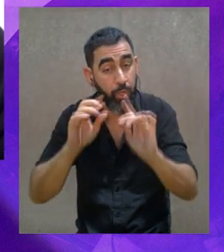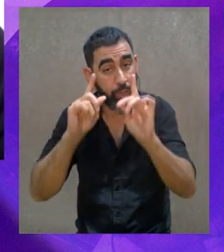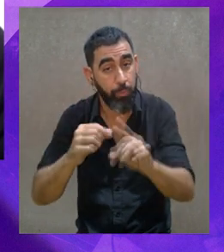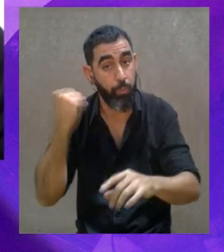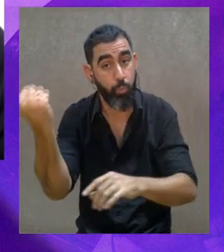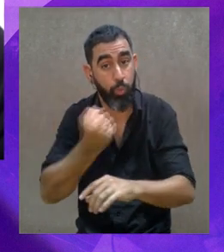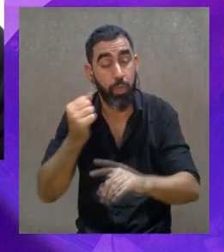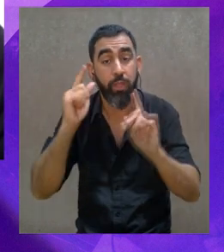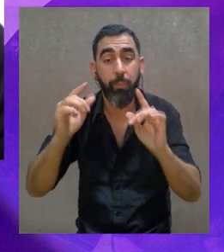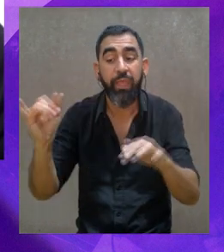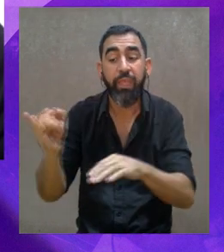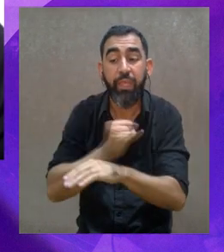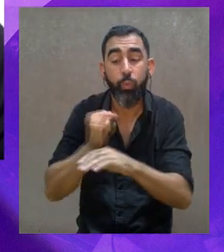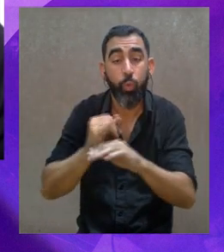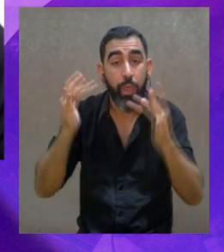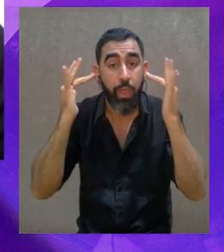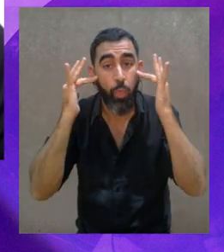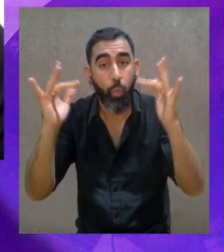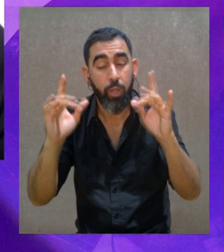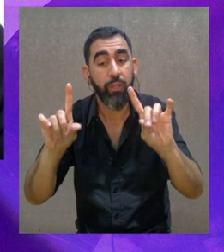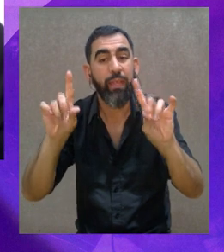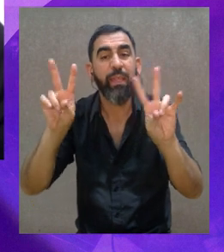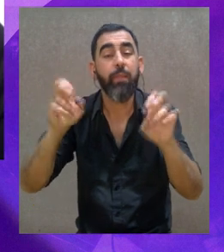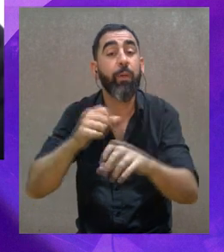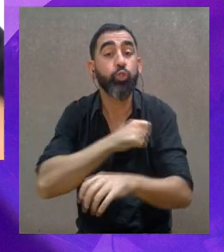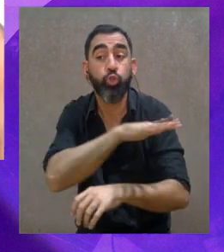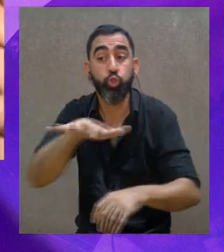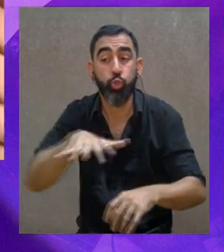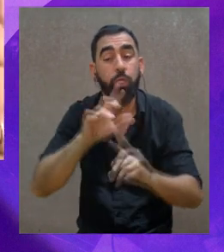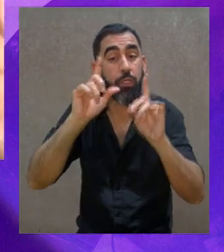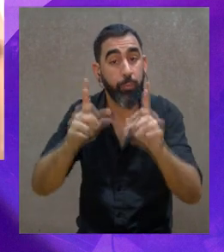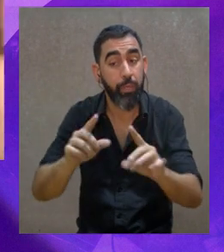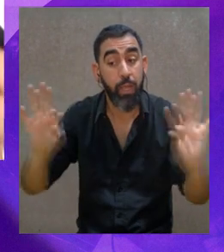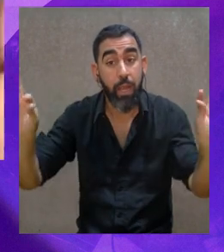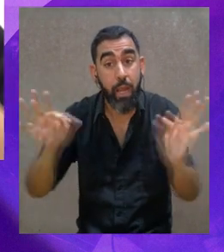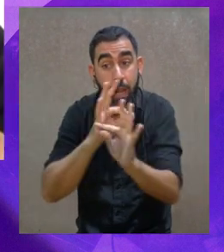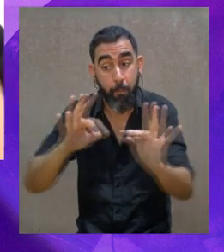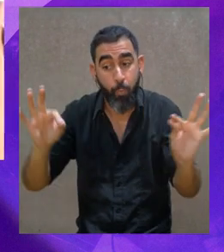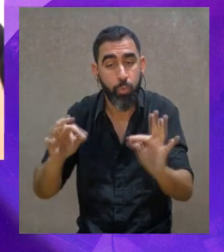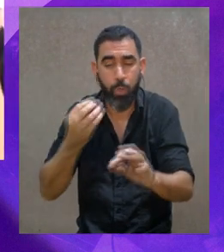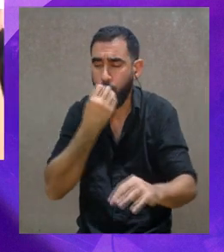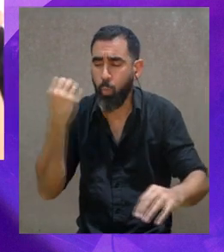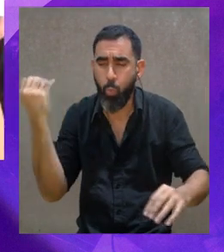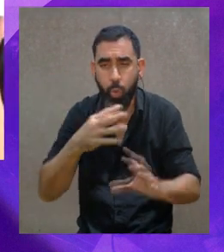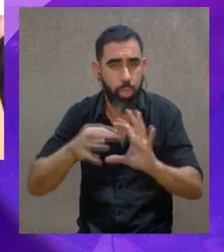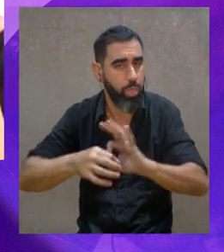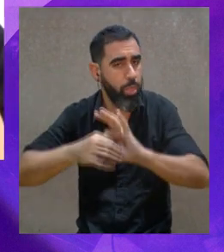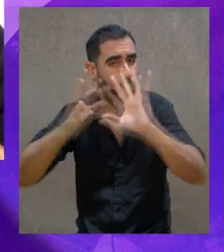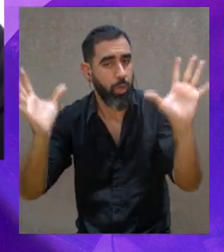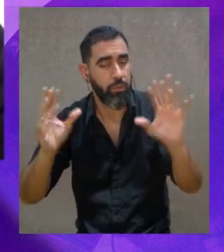por el lado de que detrás de la música y detrás del arte en general, de lo escénico, hay un gran disfrute, ¿no?